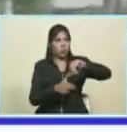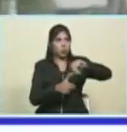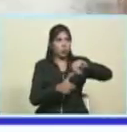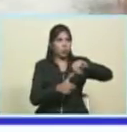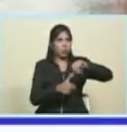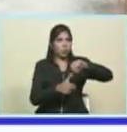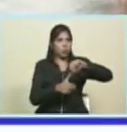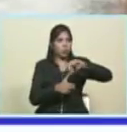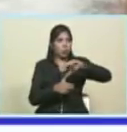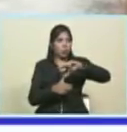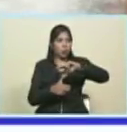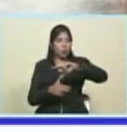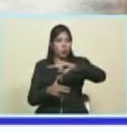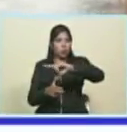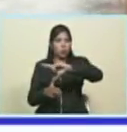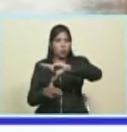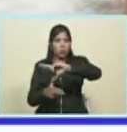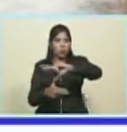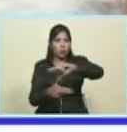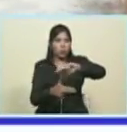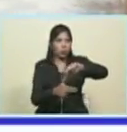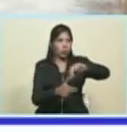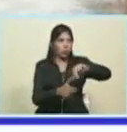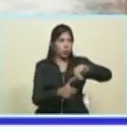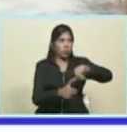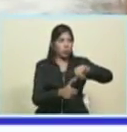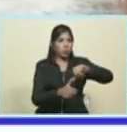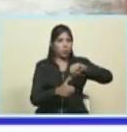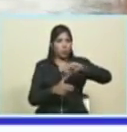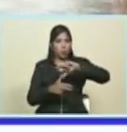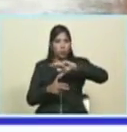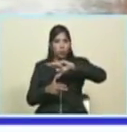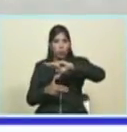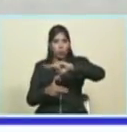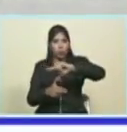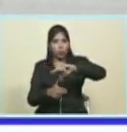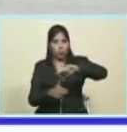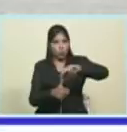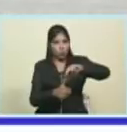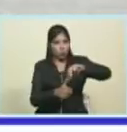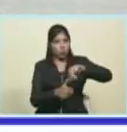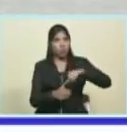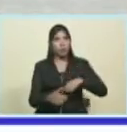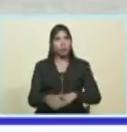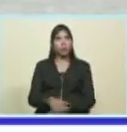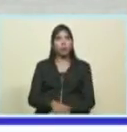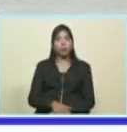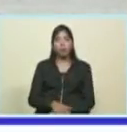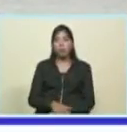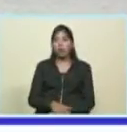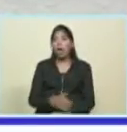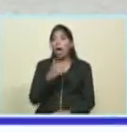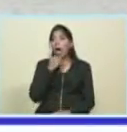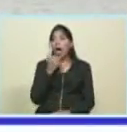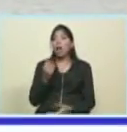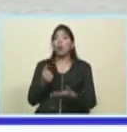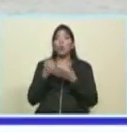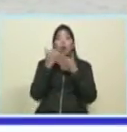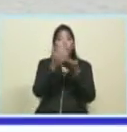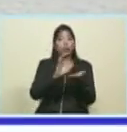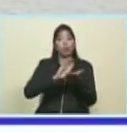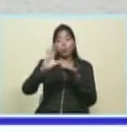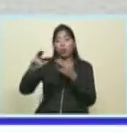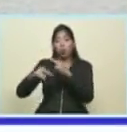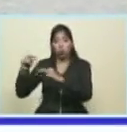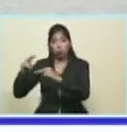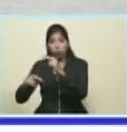compañero Raúl comandante Raúl Castro todo el apoyo en materiales de construcción la gran misión